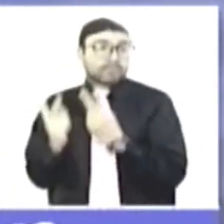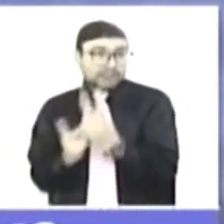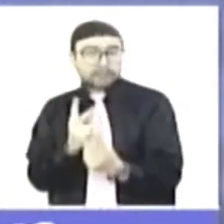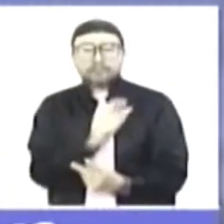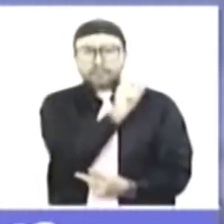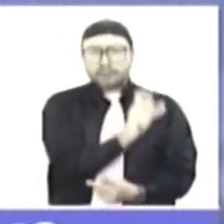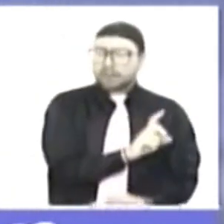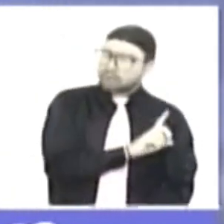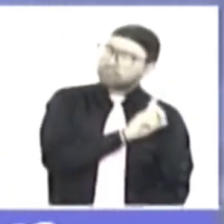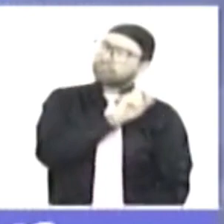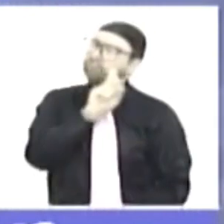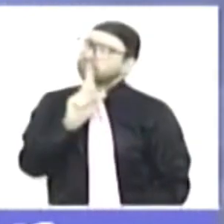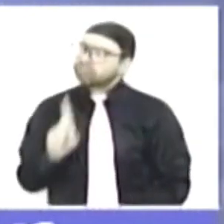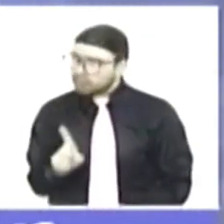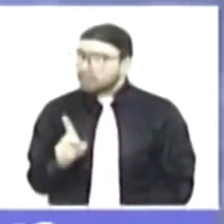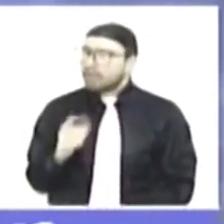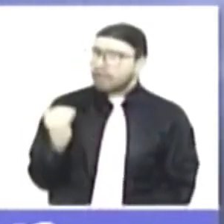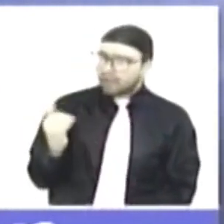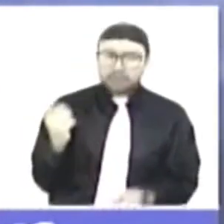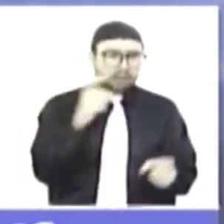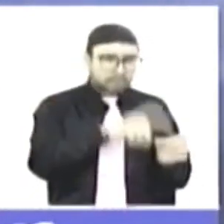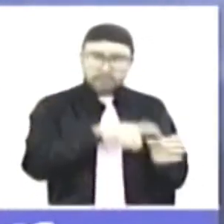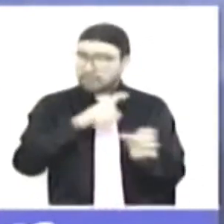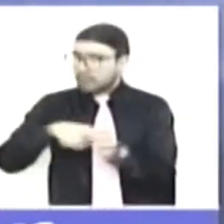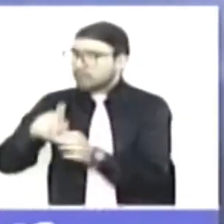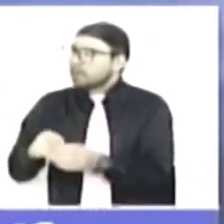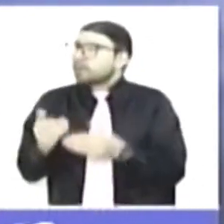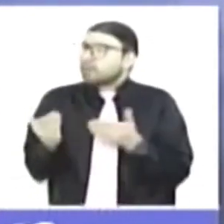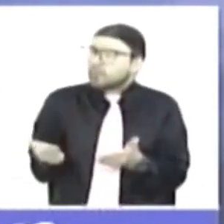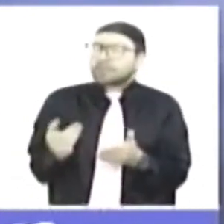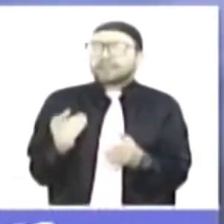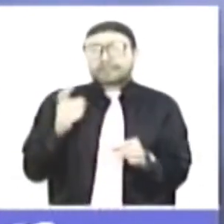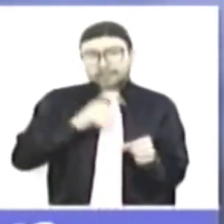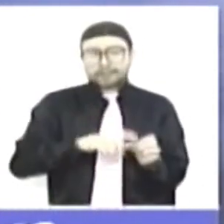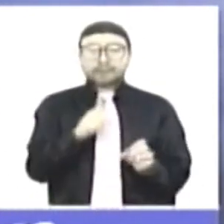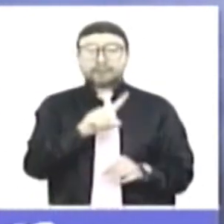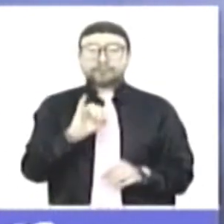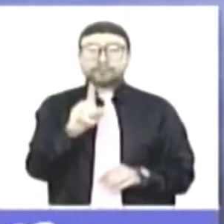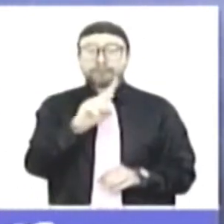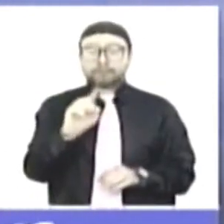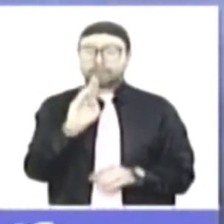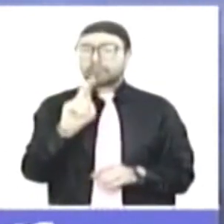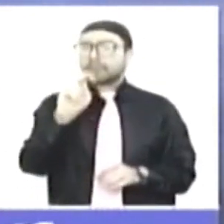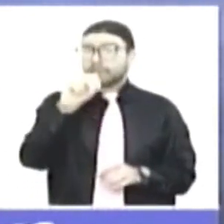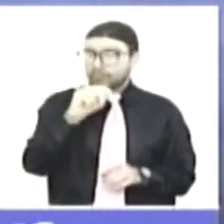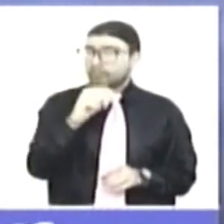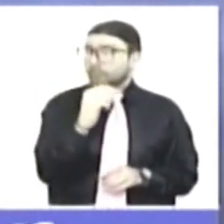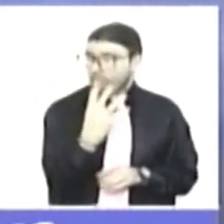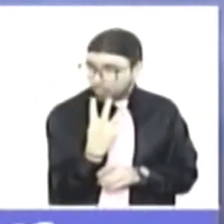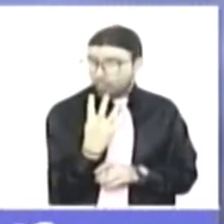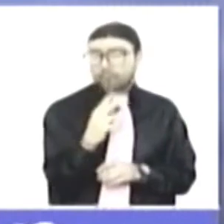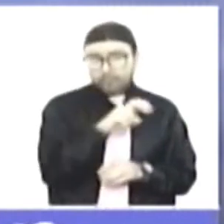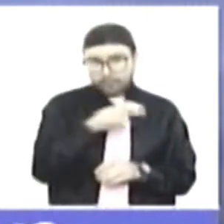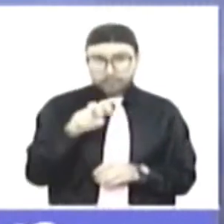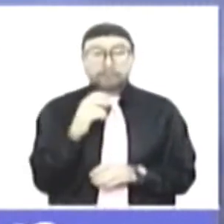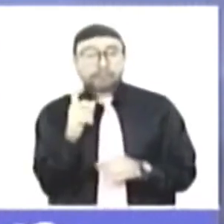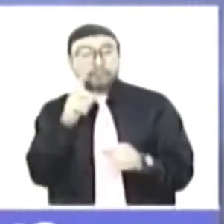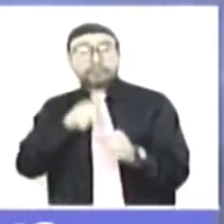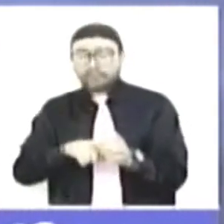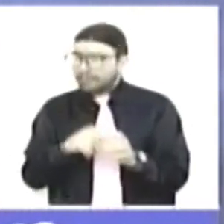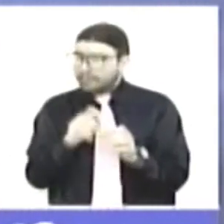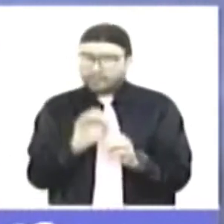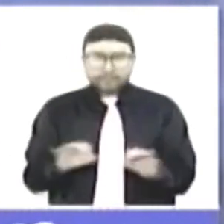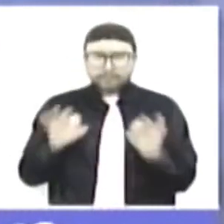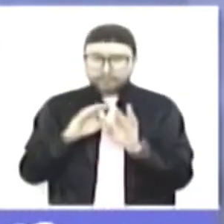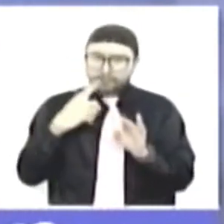haga la encuesta y ya queden clasificados dentro del sistema de información del CISBEN 4, que es nuestro instrumento principal